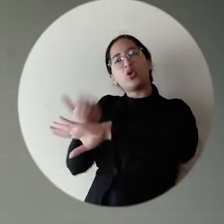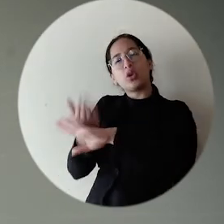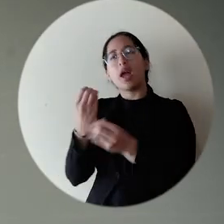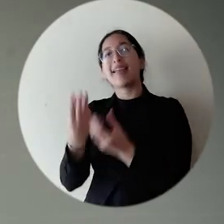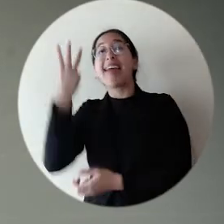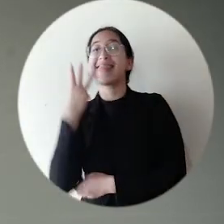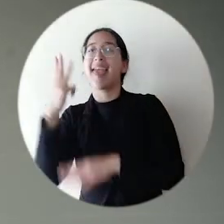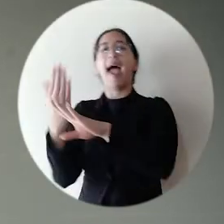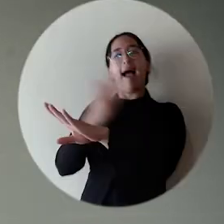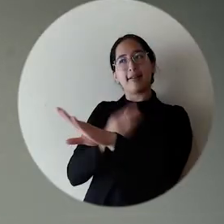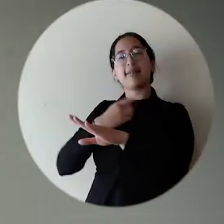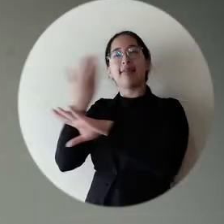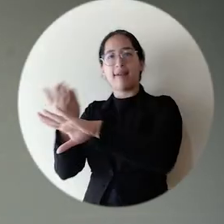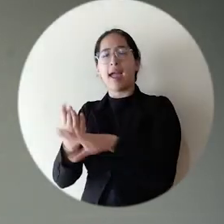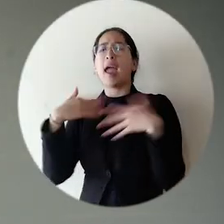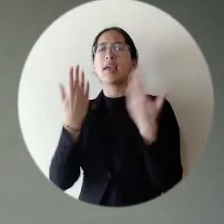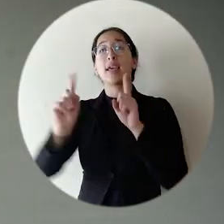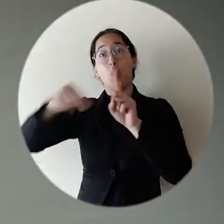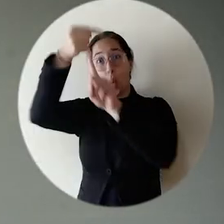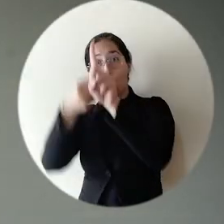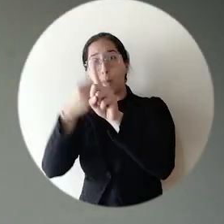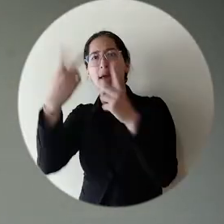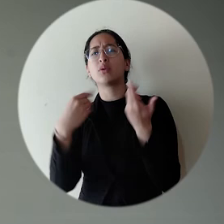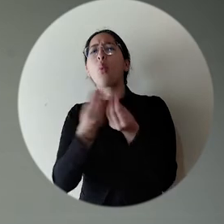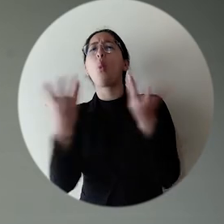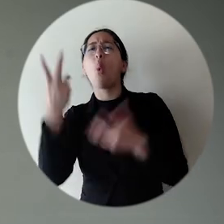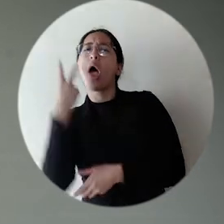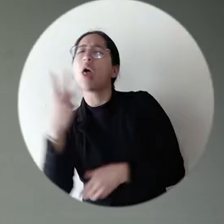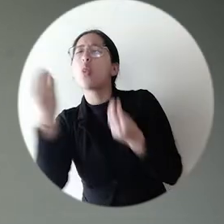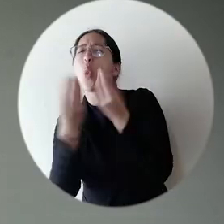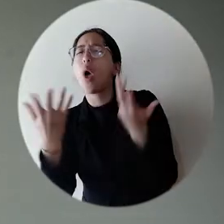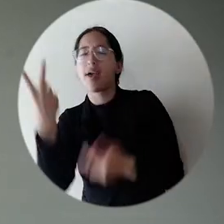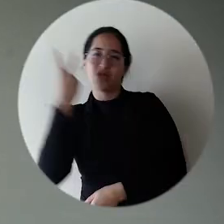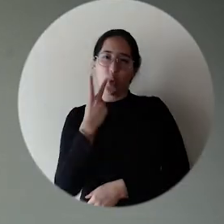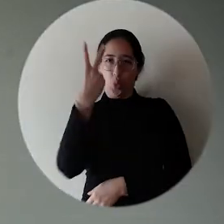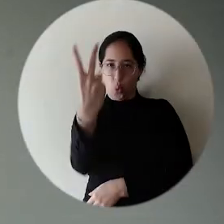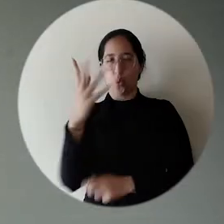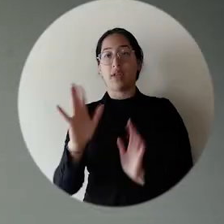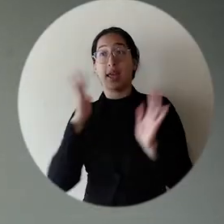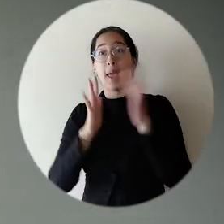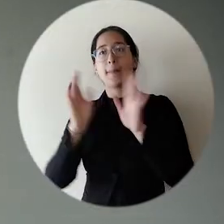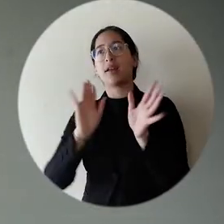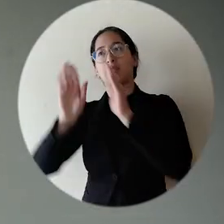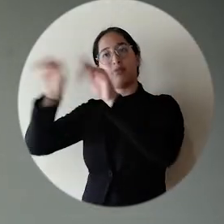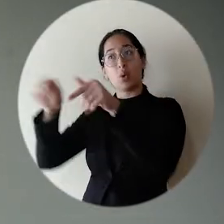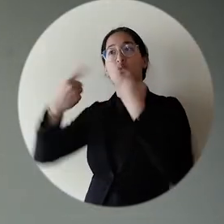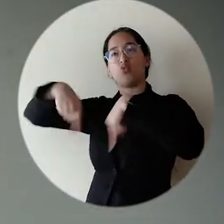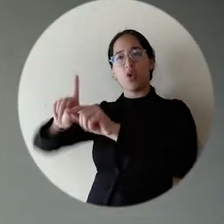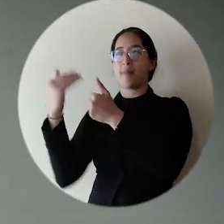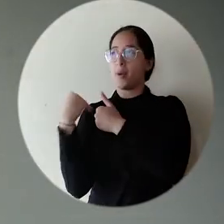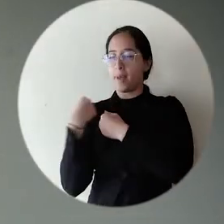por dos horas, esto dos días al mes con el encargado de desarrollo